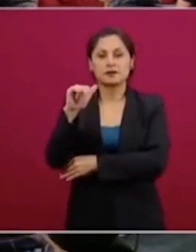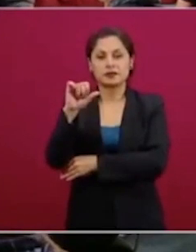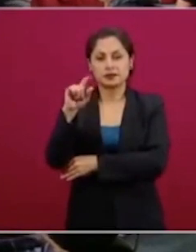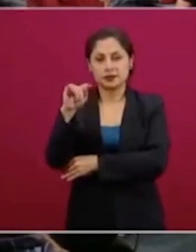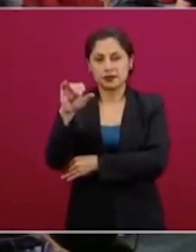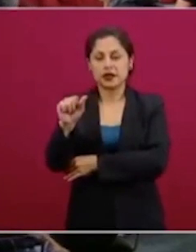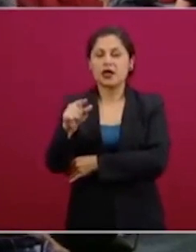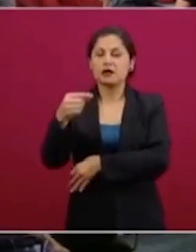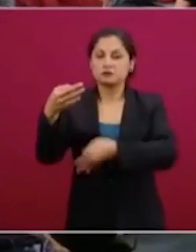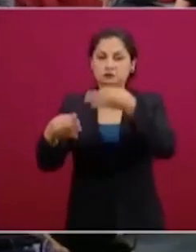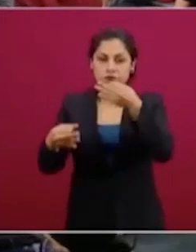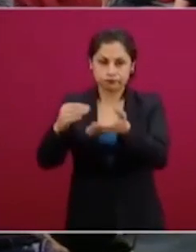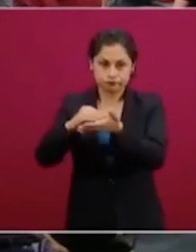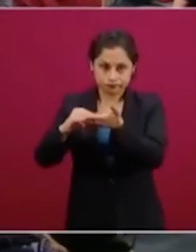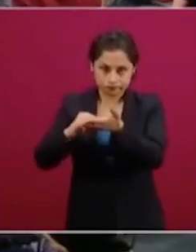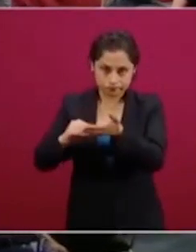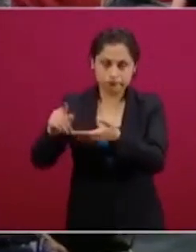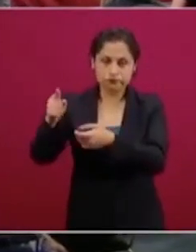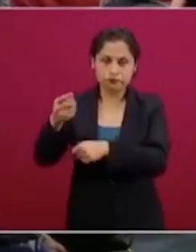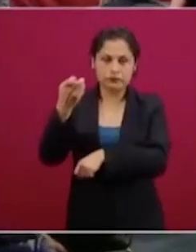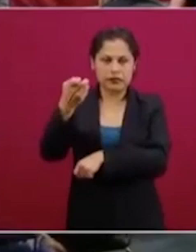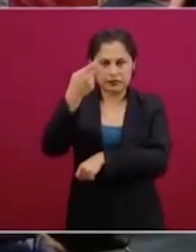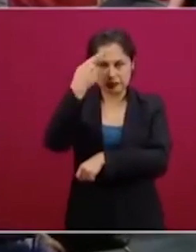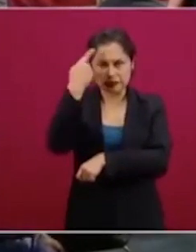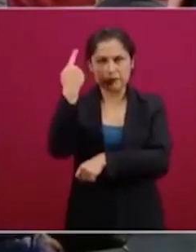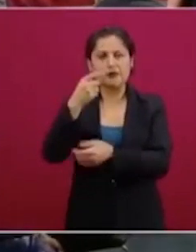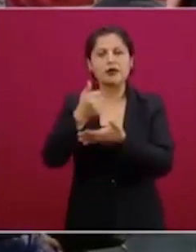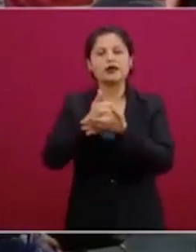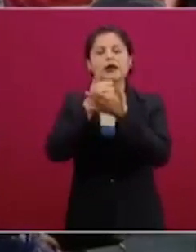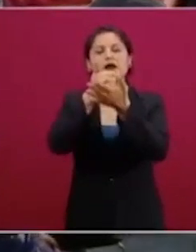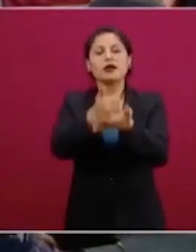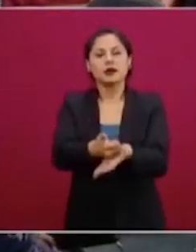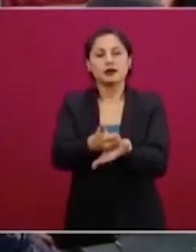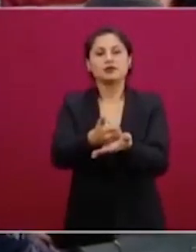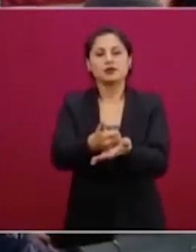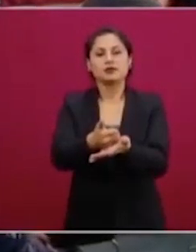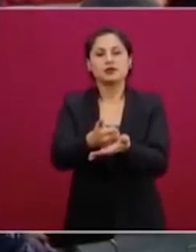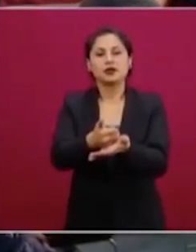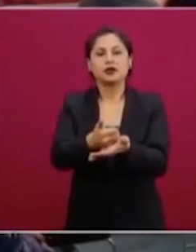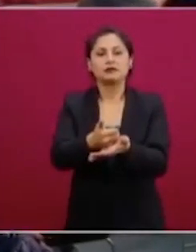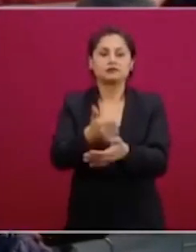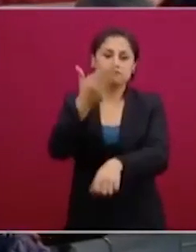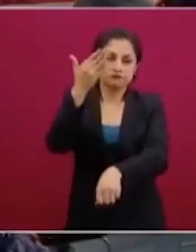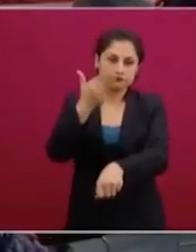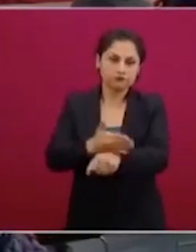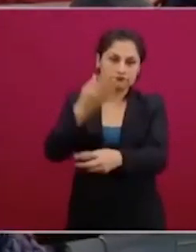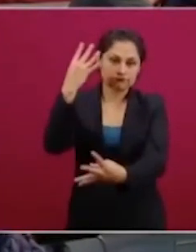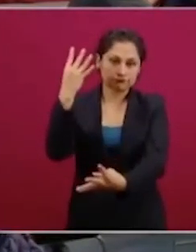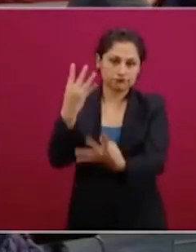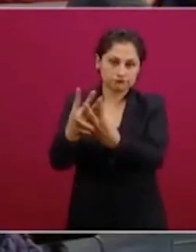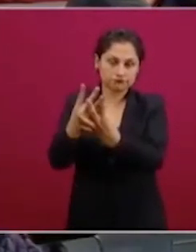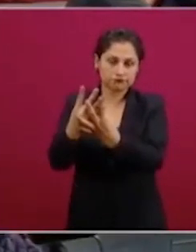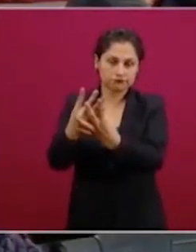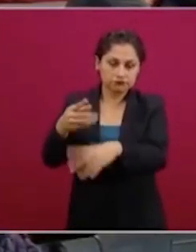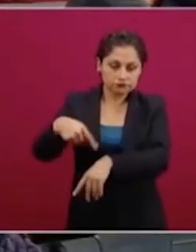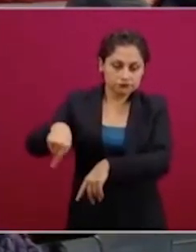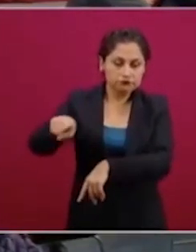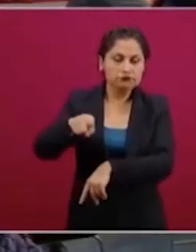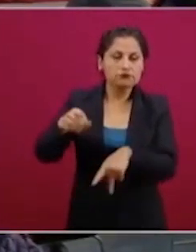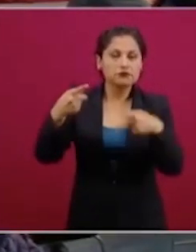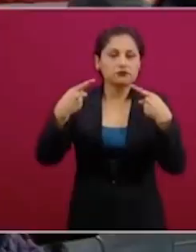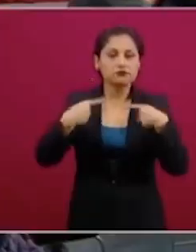liberar de penales a quienes no